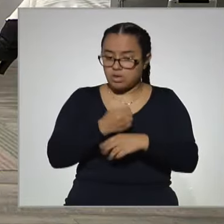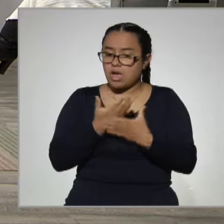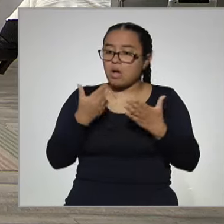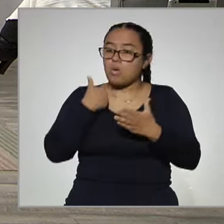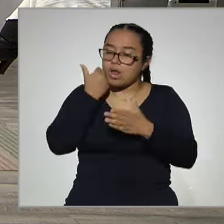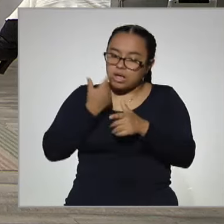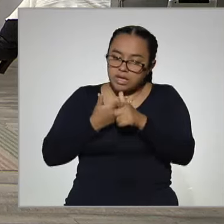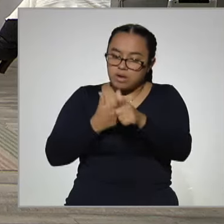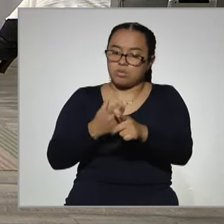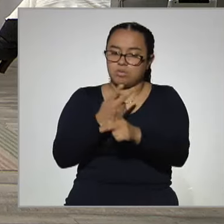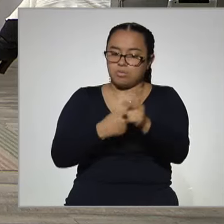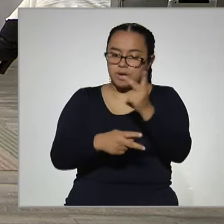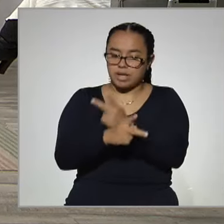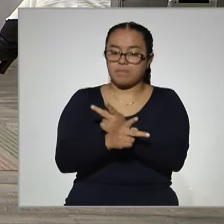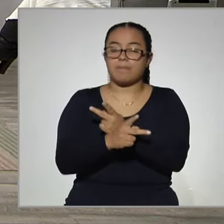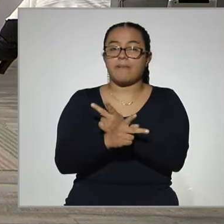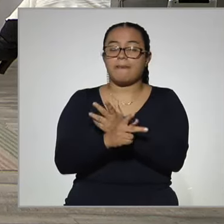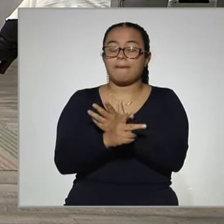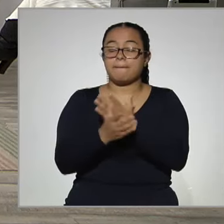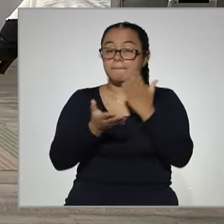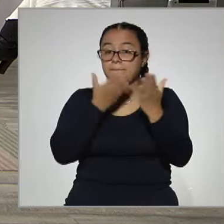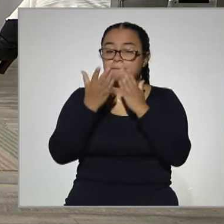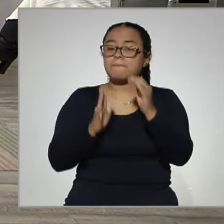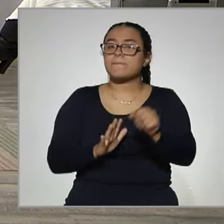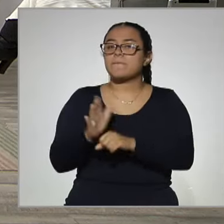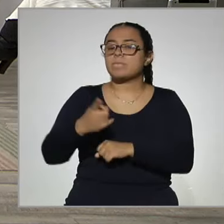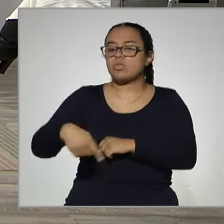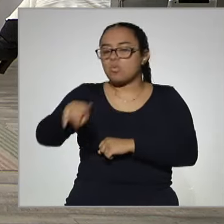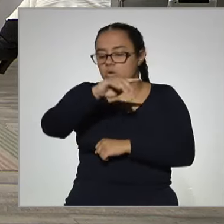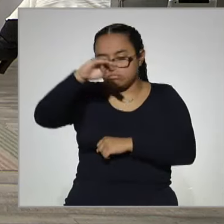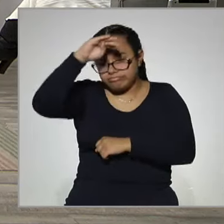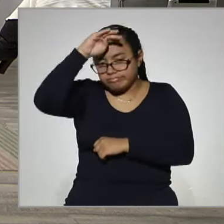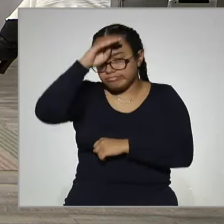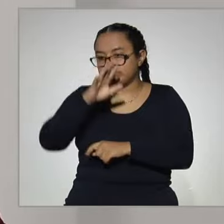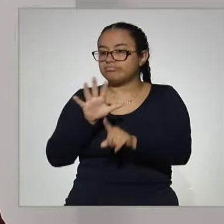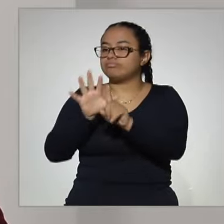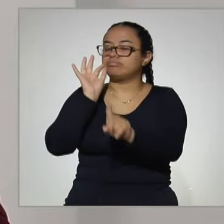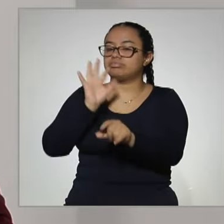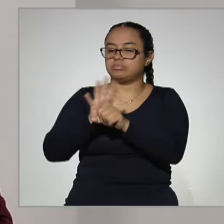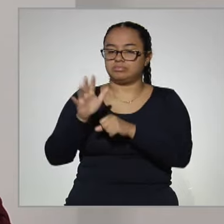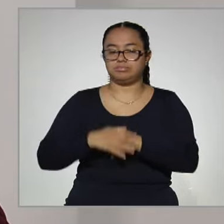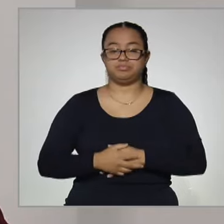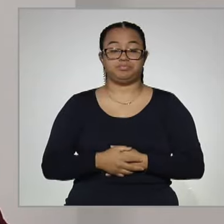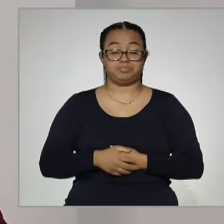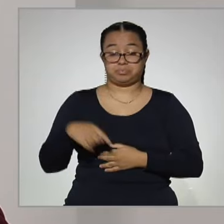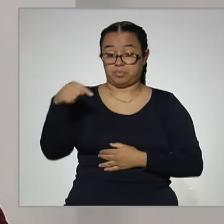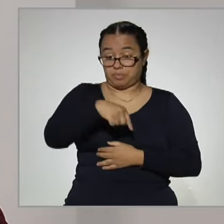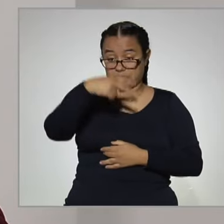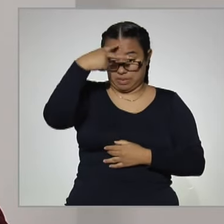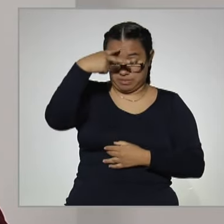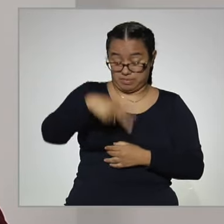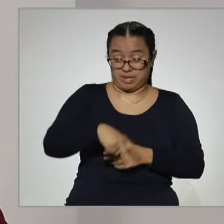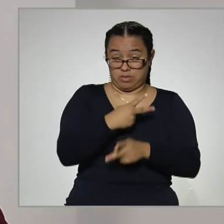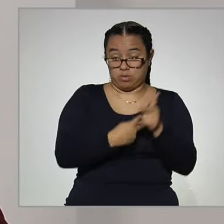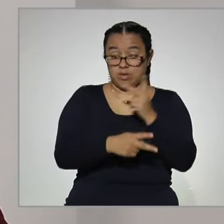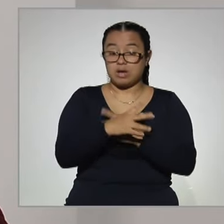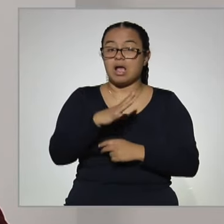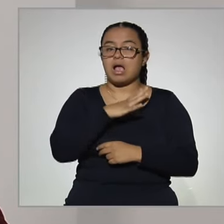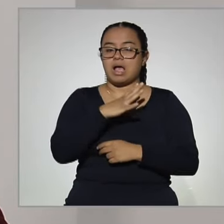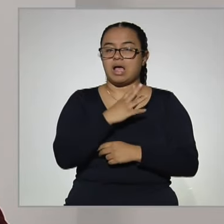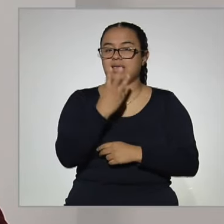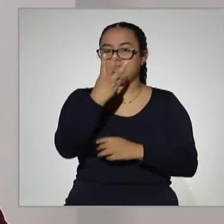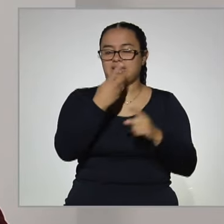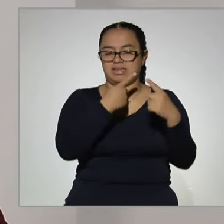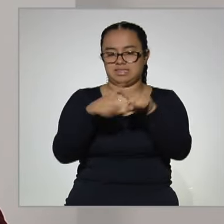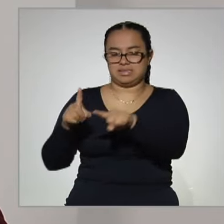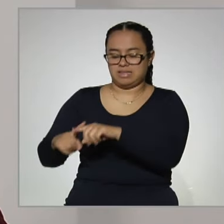seguir mi prepa o mi bachillerato, ¿cuáles son mis opciones? Bueno, en la media superior en México tenemos al menos tres tipos de